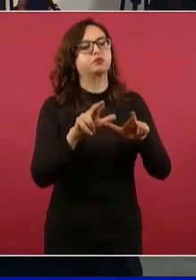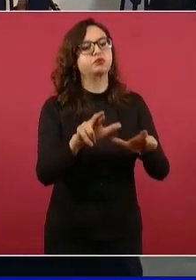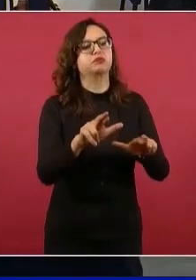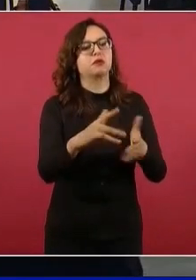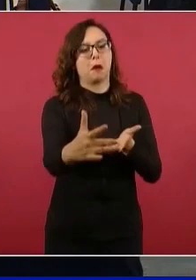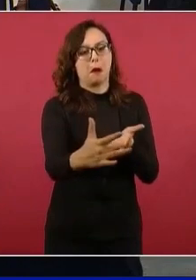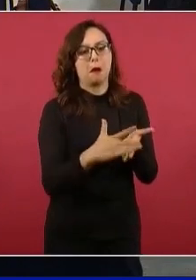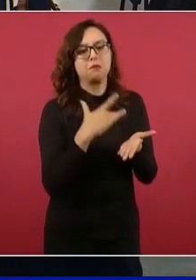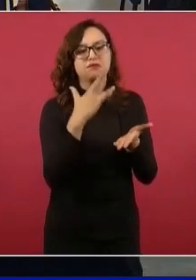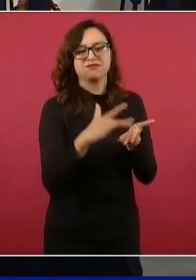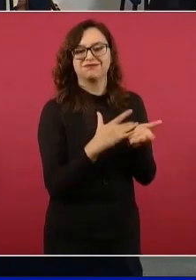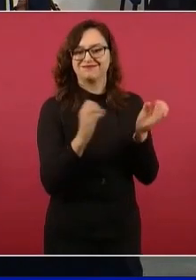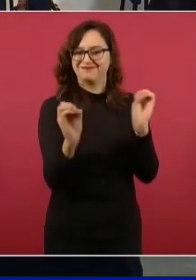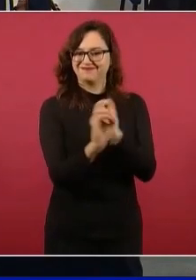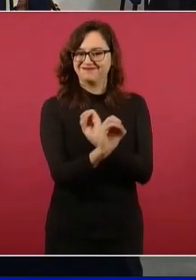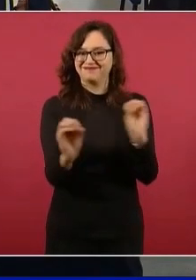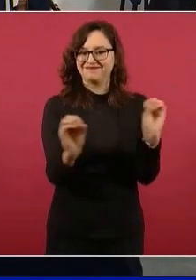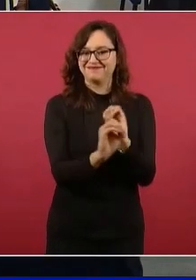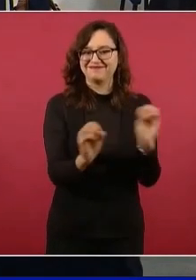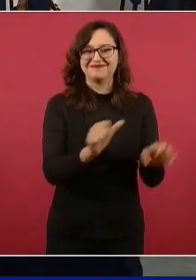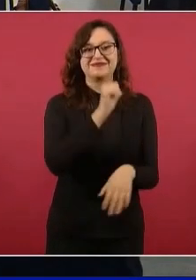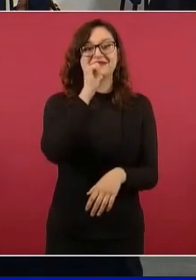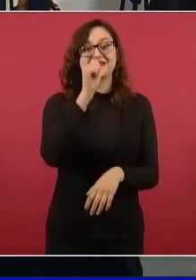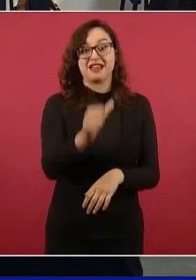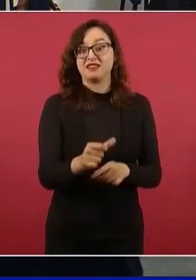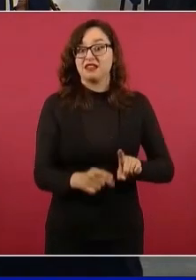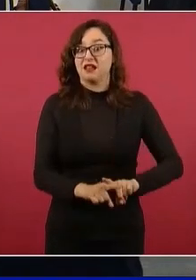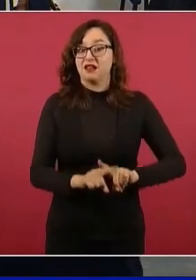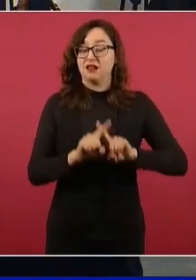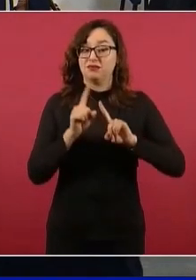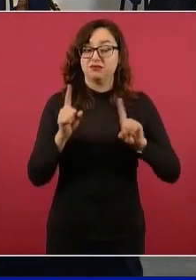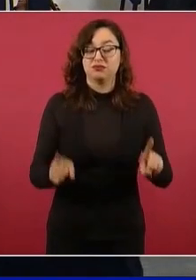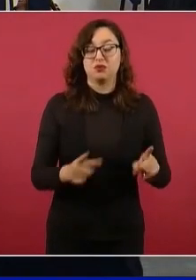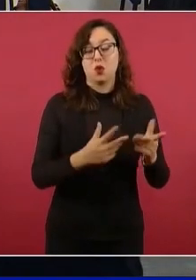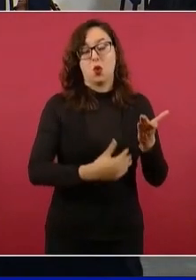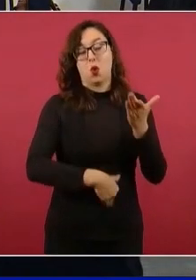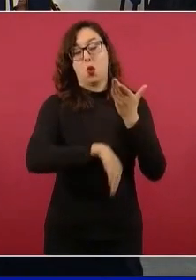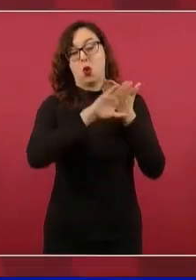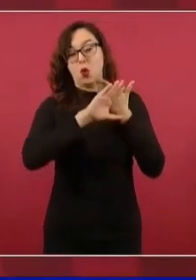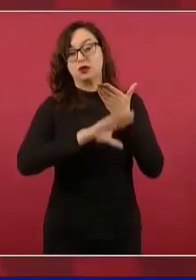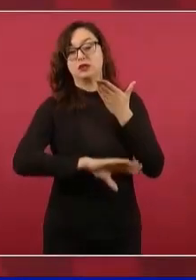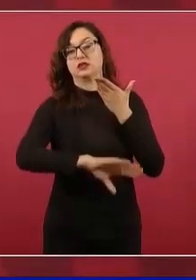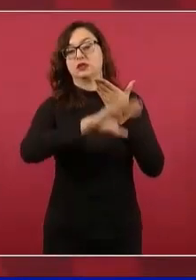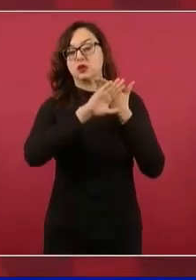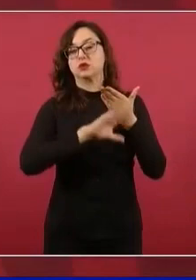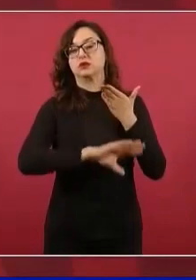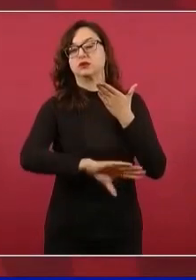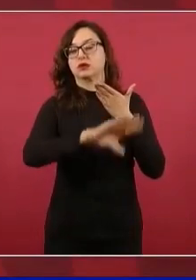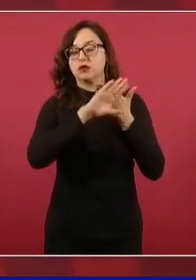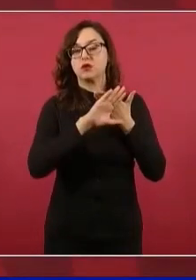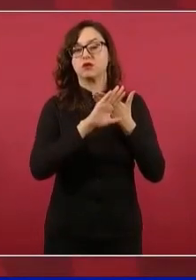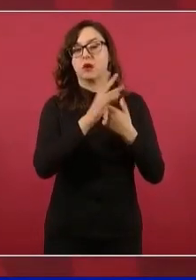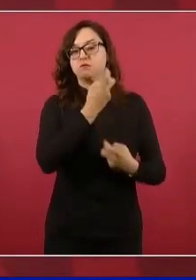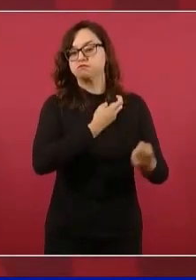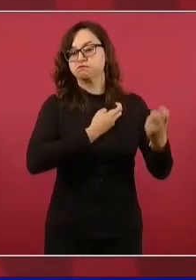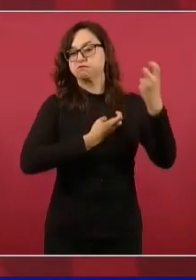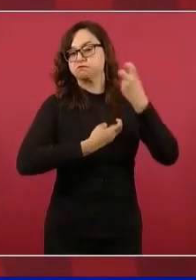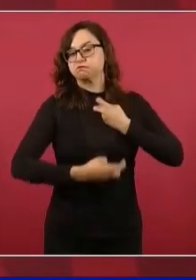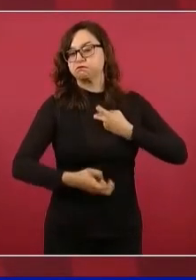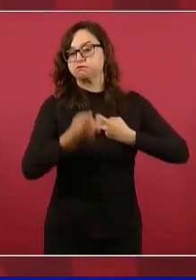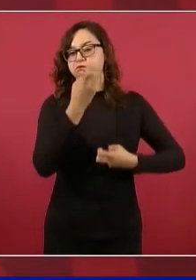al contrario, yo padecí de los